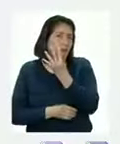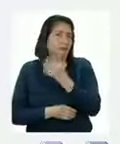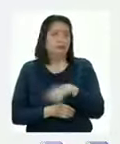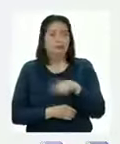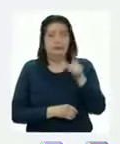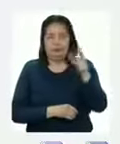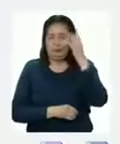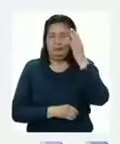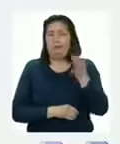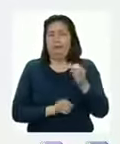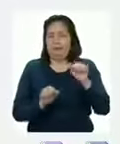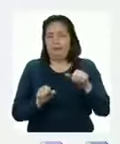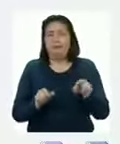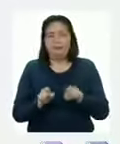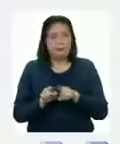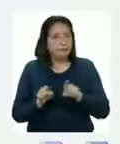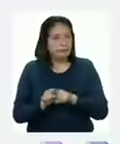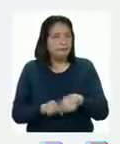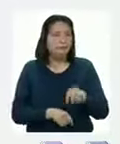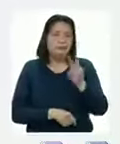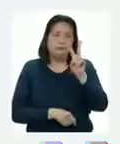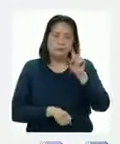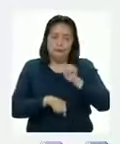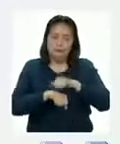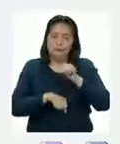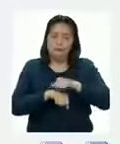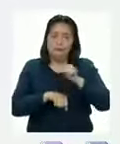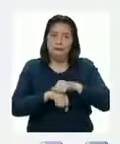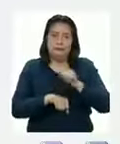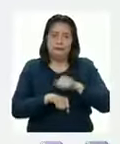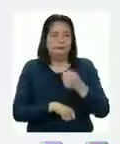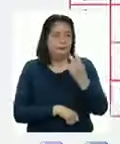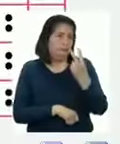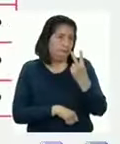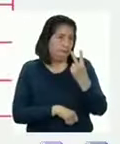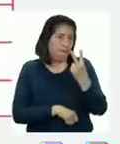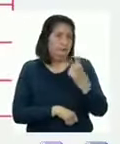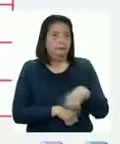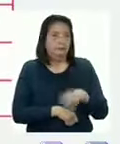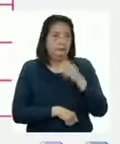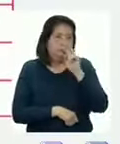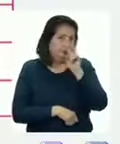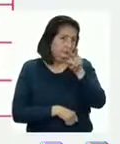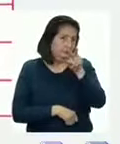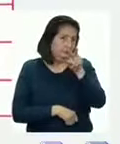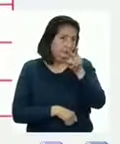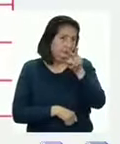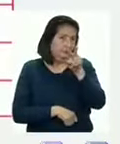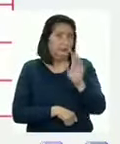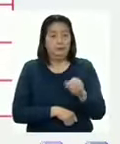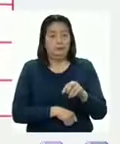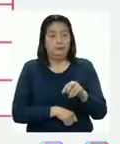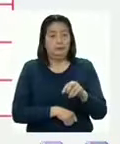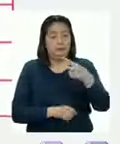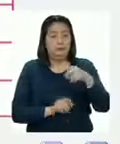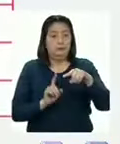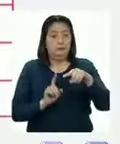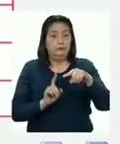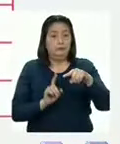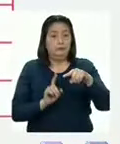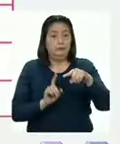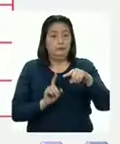Yo creo que también se podría colocar dos piedritas en el casillero del dos Así Dos más dos